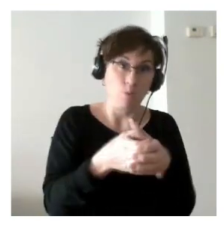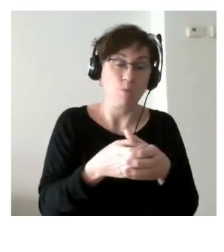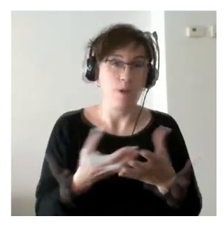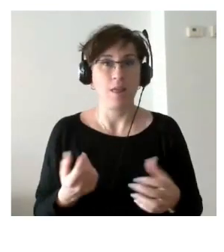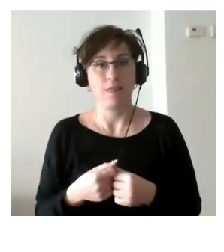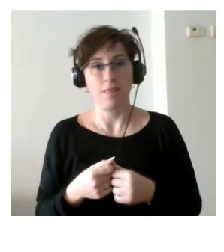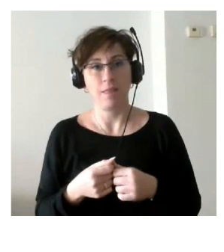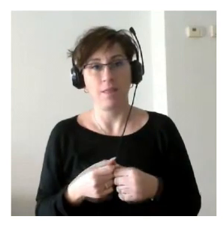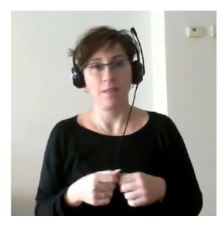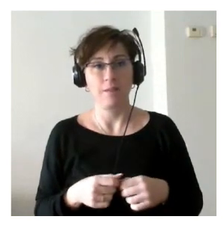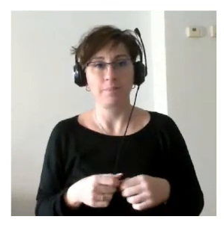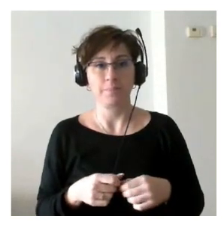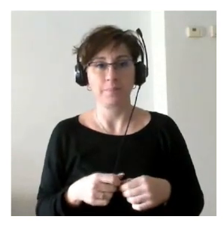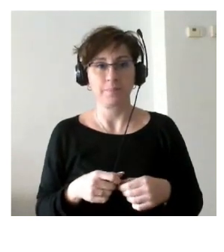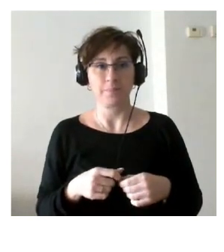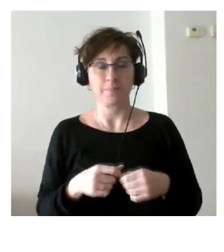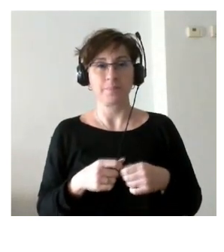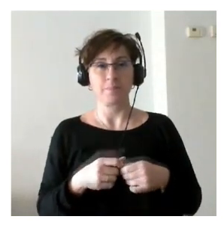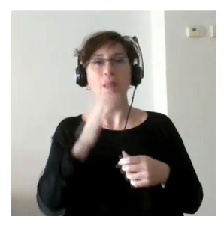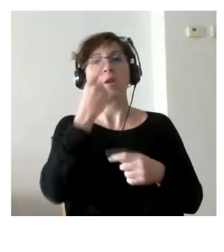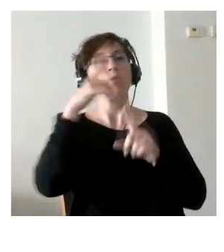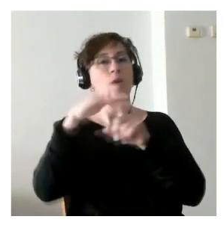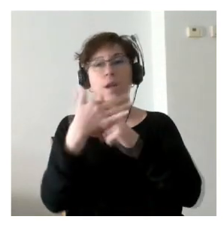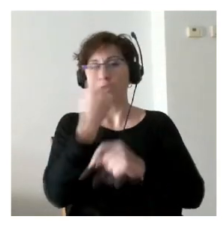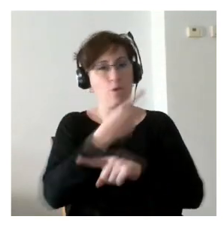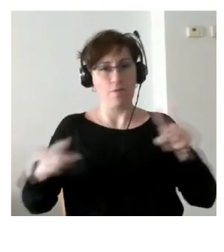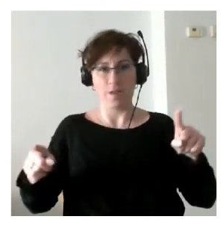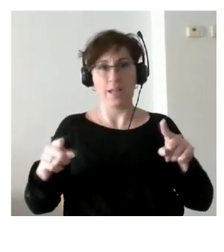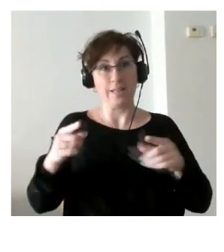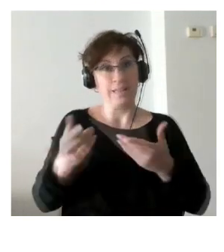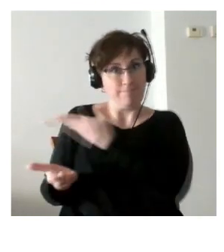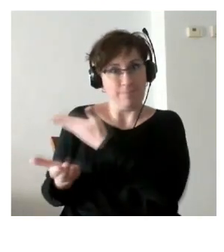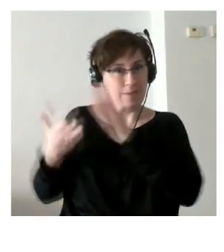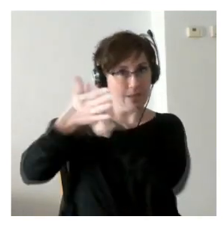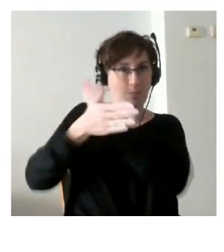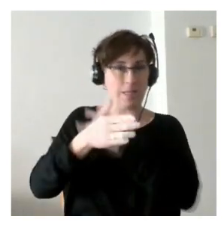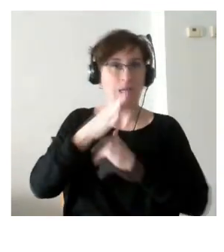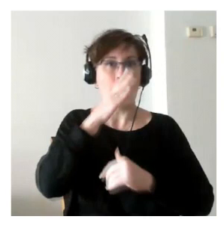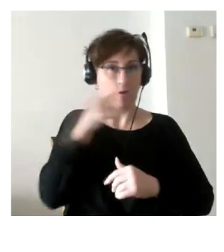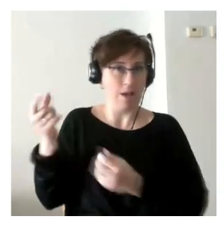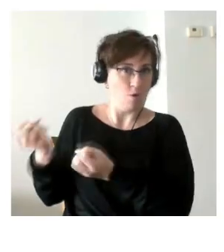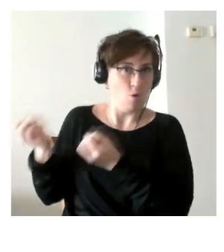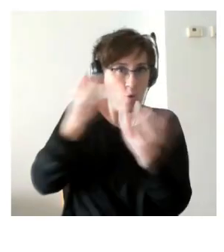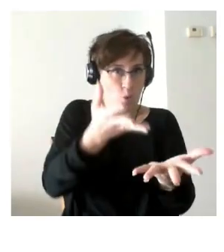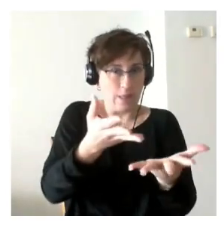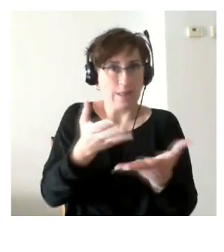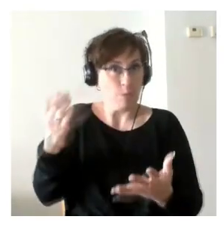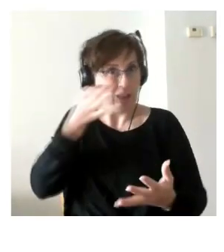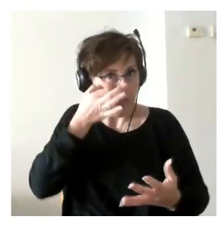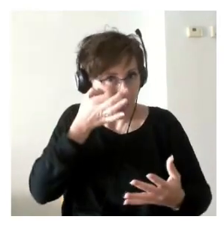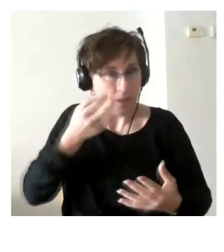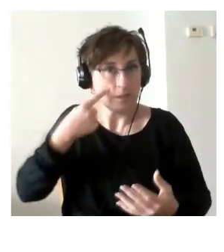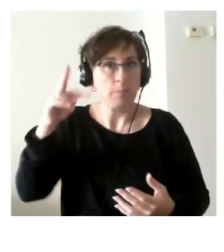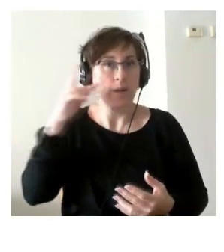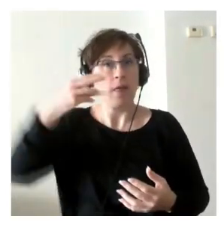ahora tenemos un caso muy distinto que es Miguel Ángel que voy a dejarle a él que os lo cuente porque va a ser el que realmente lo ha vivido Miguel